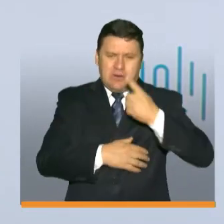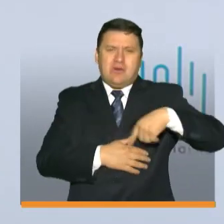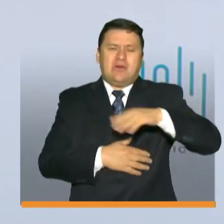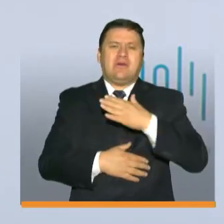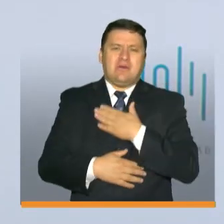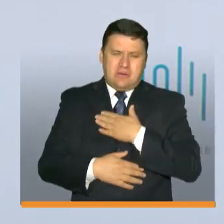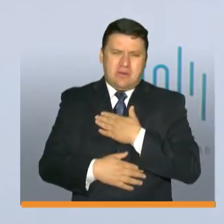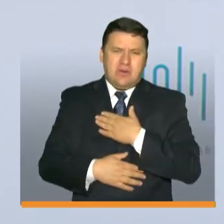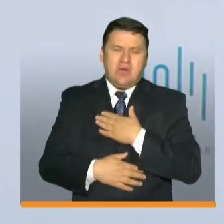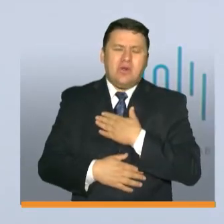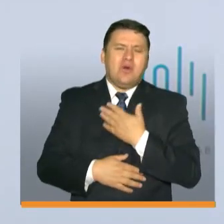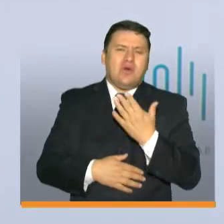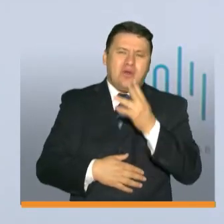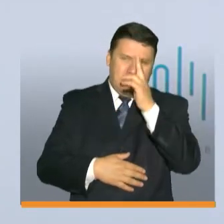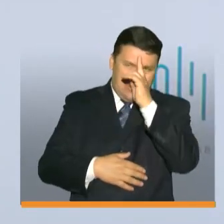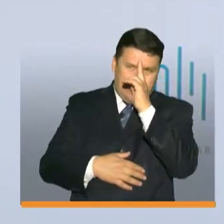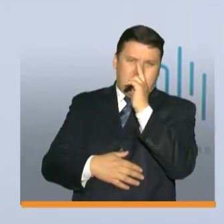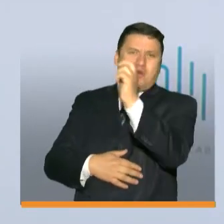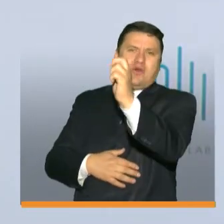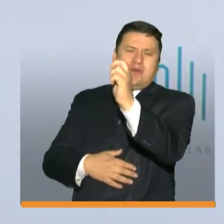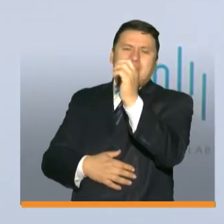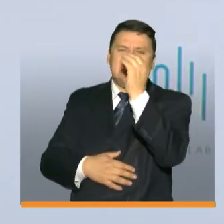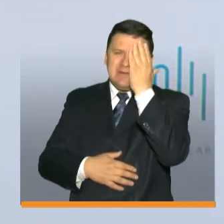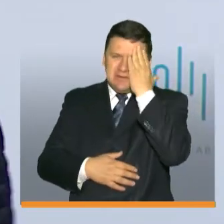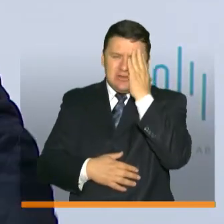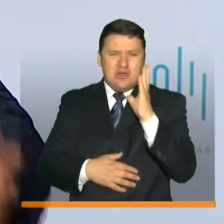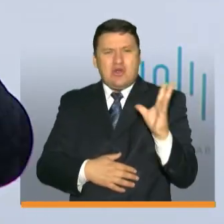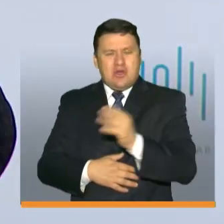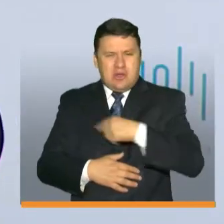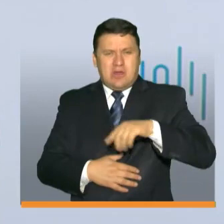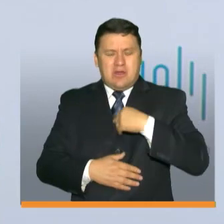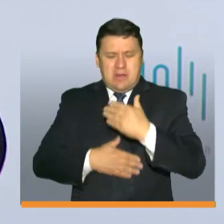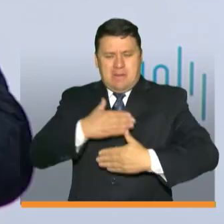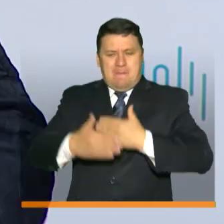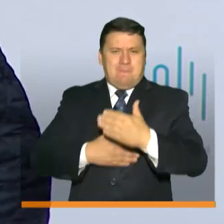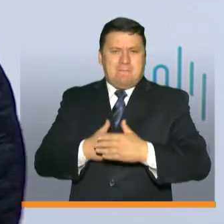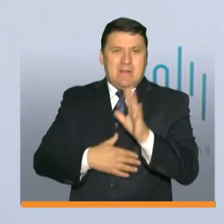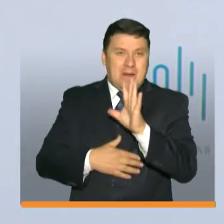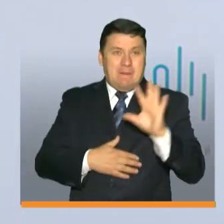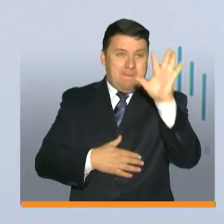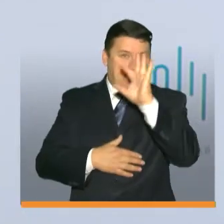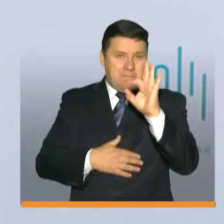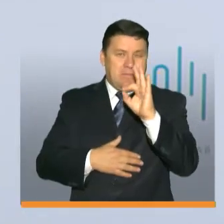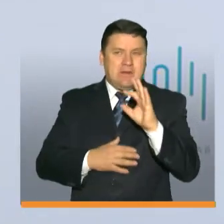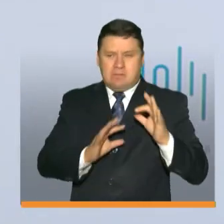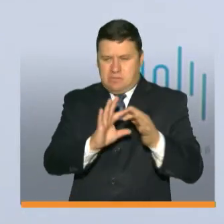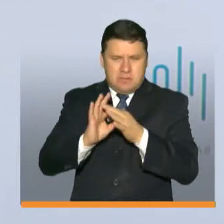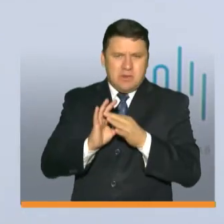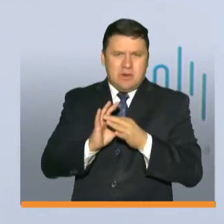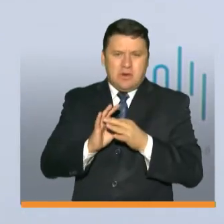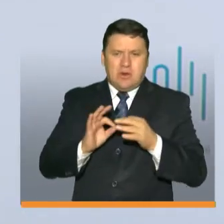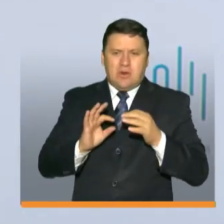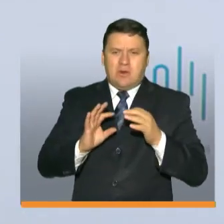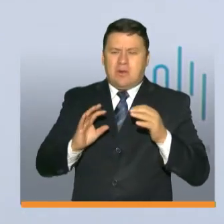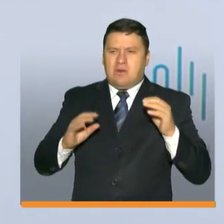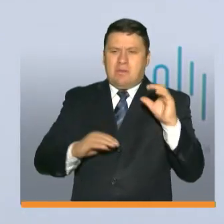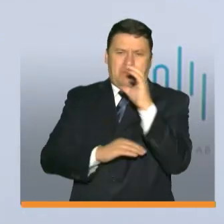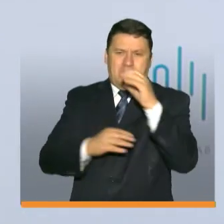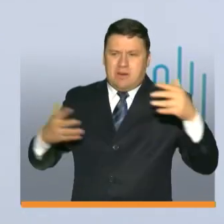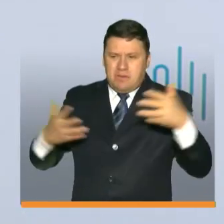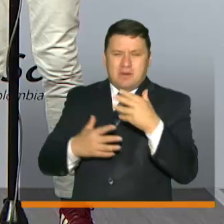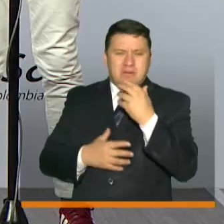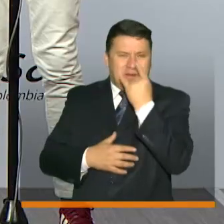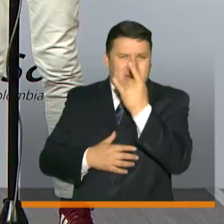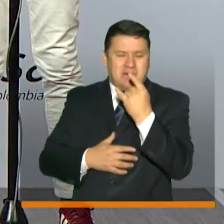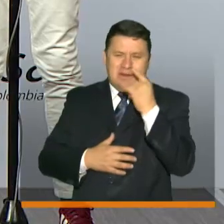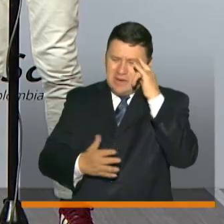tenemos un norte igual saber que todos este proceso de la pandemia nos ha unido como un país solidario como un país simpático